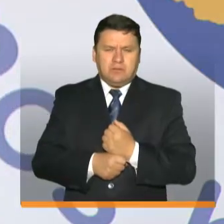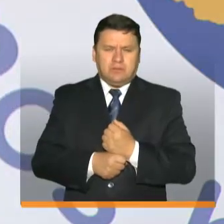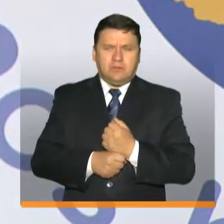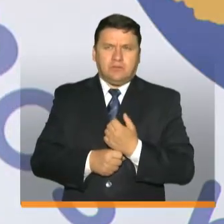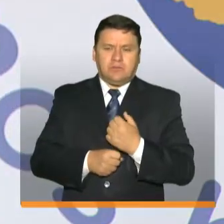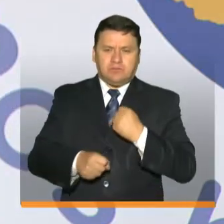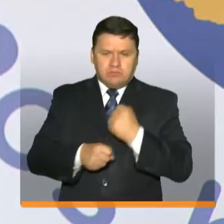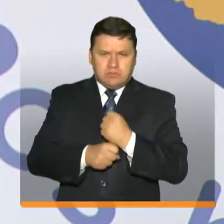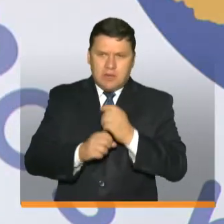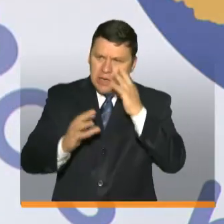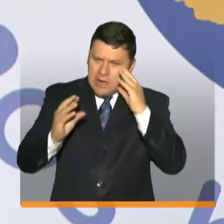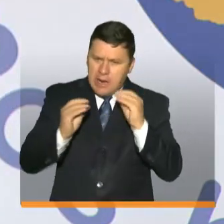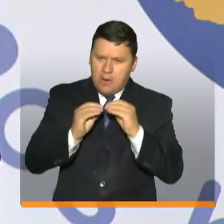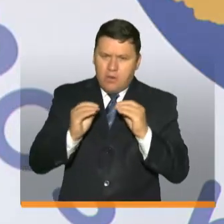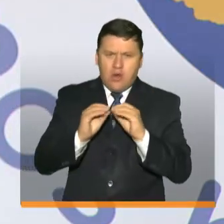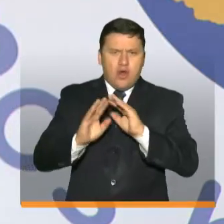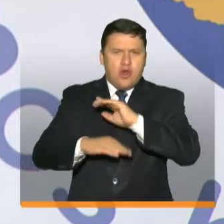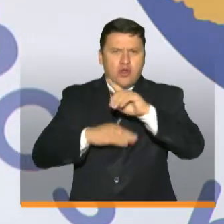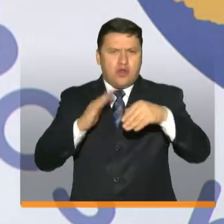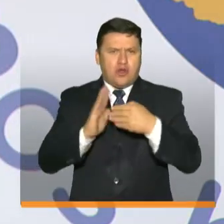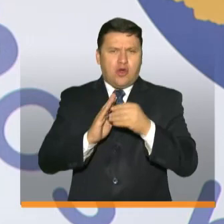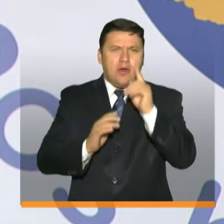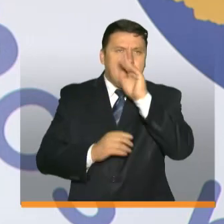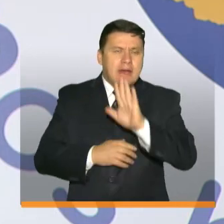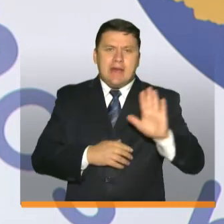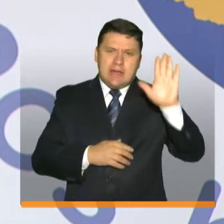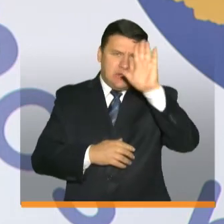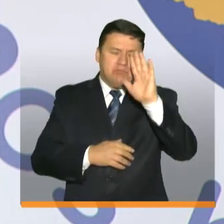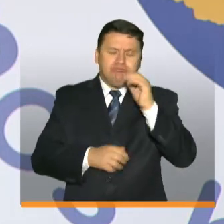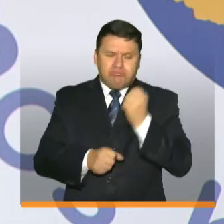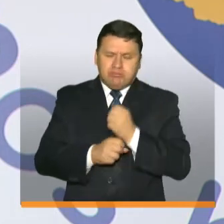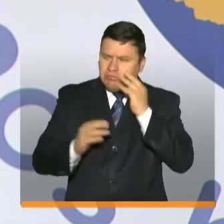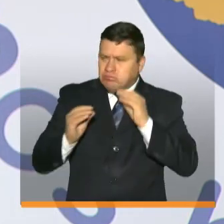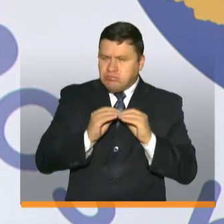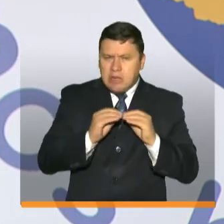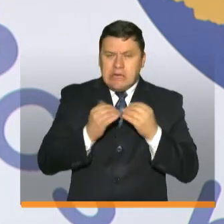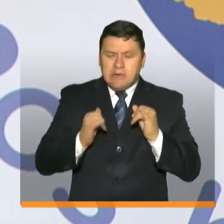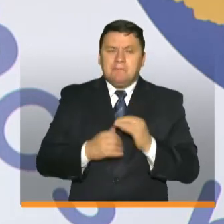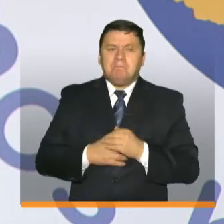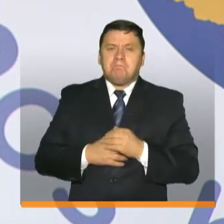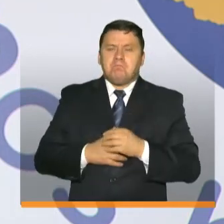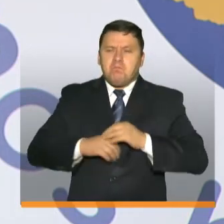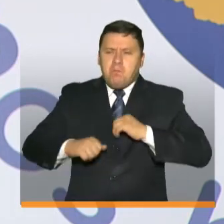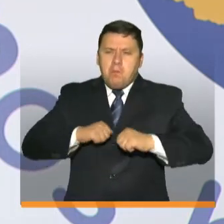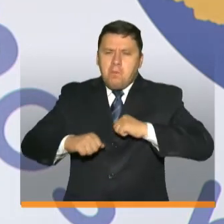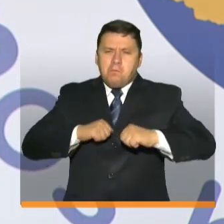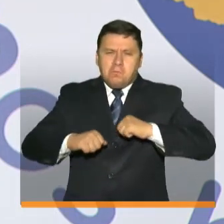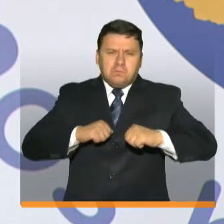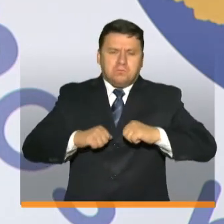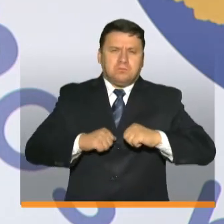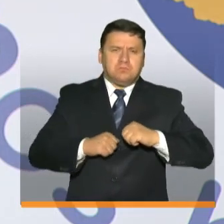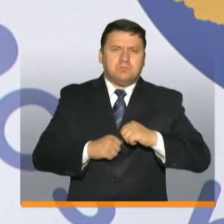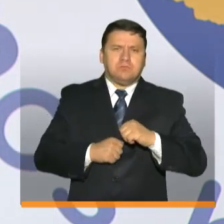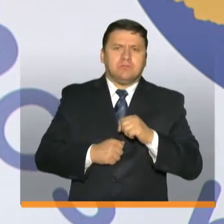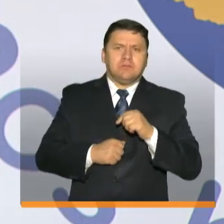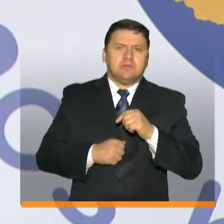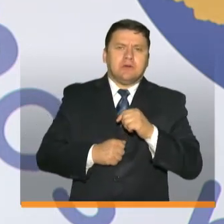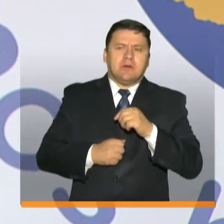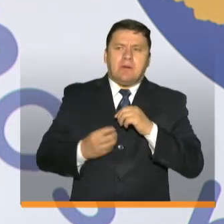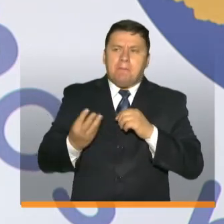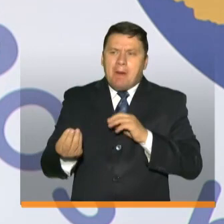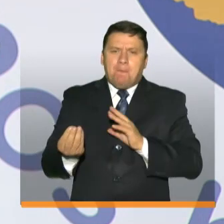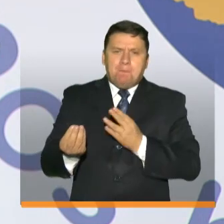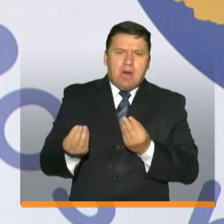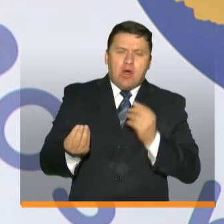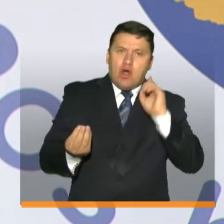manera coordinada en todo el territorio nacional nosotros hemos gestionado todos los actores